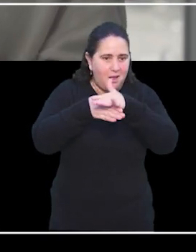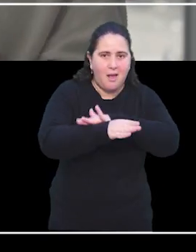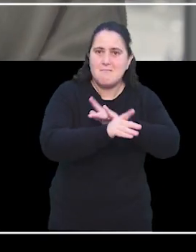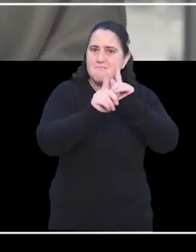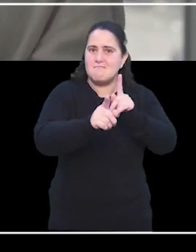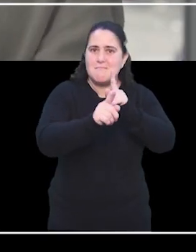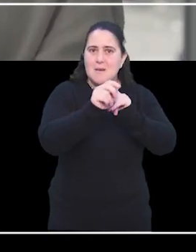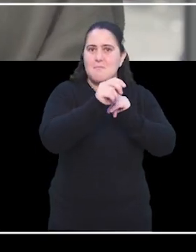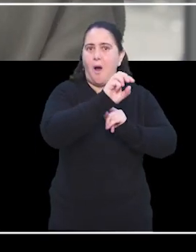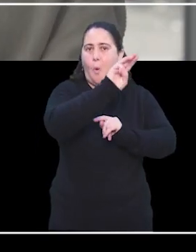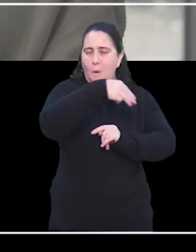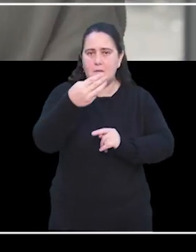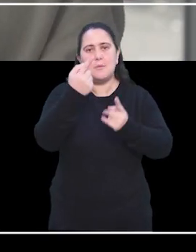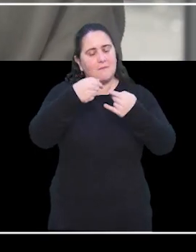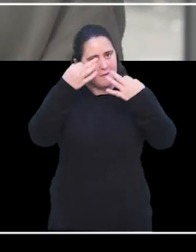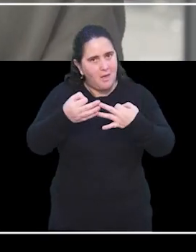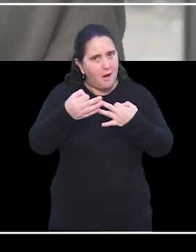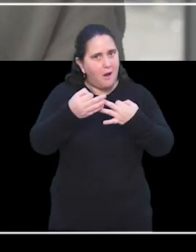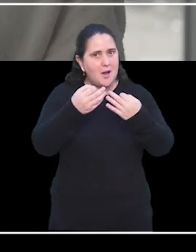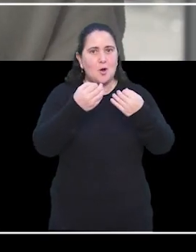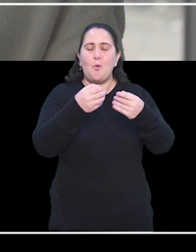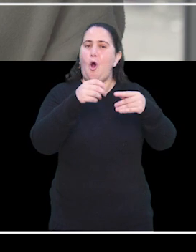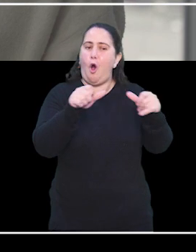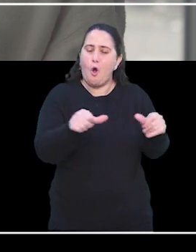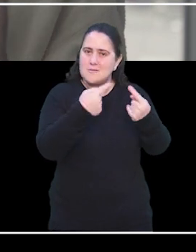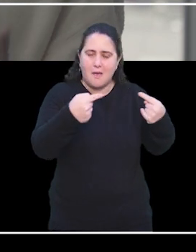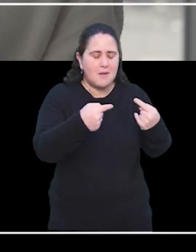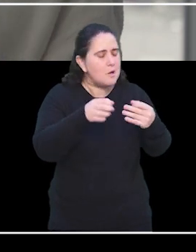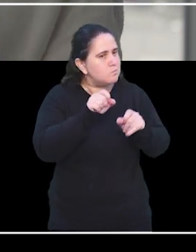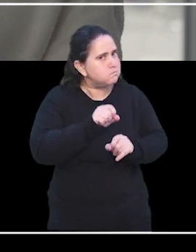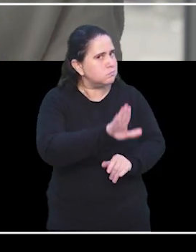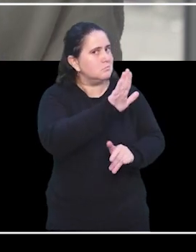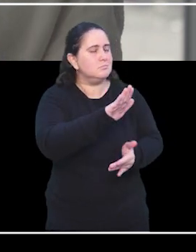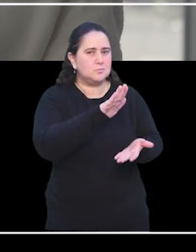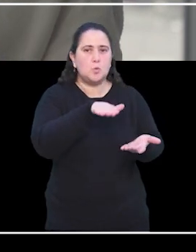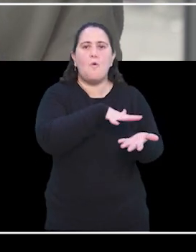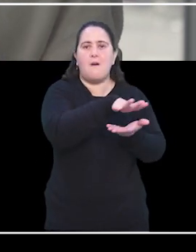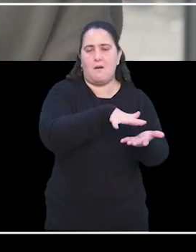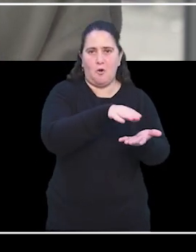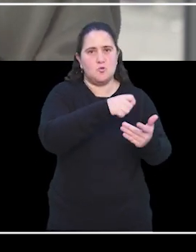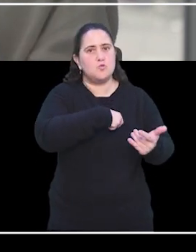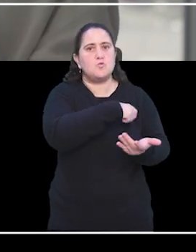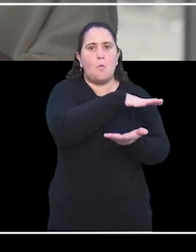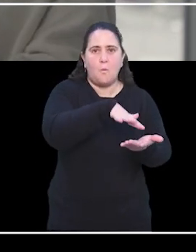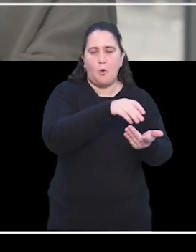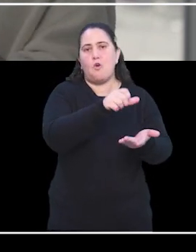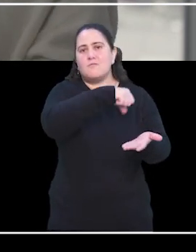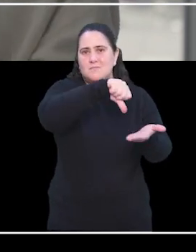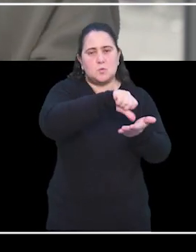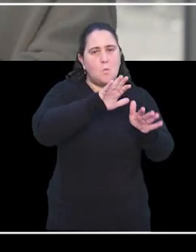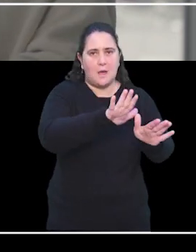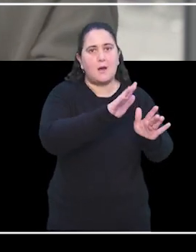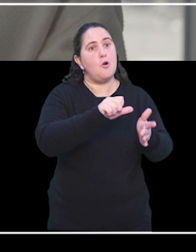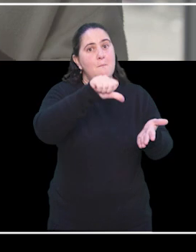igual como la práctica es bien local. Y en cultura nacional democrática, pero también hay culturas